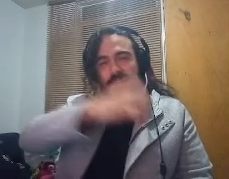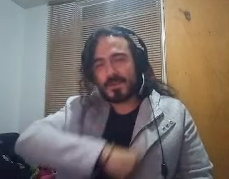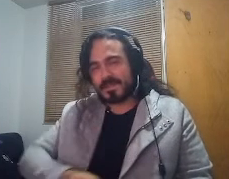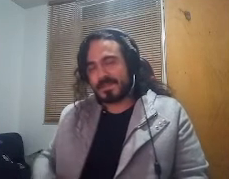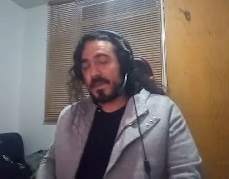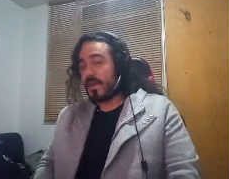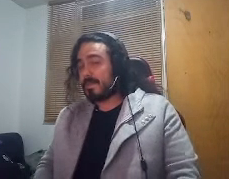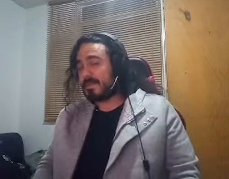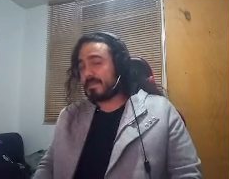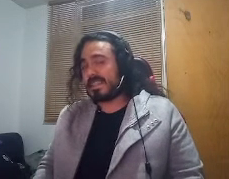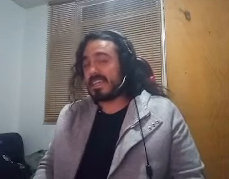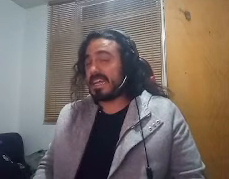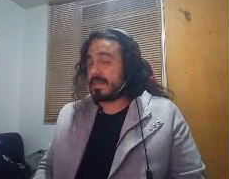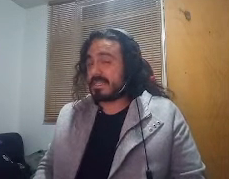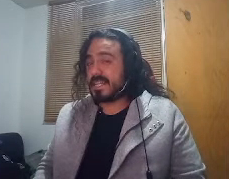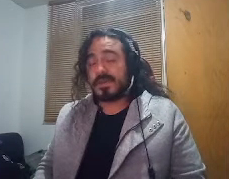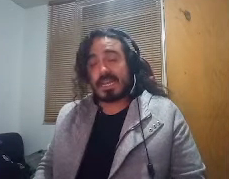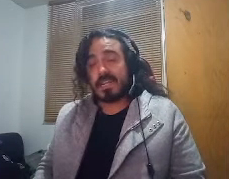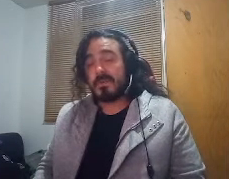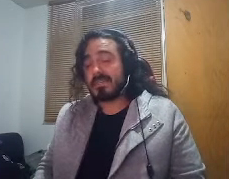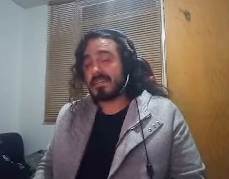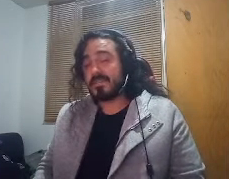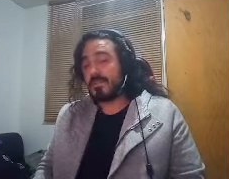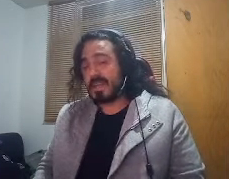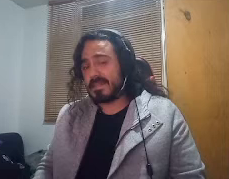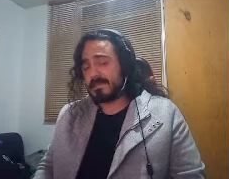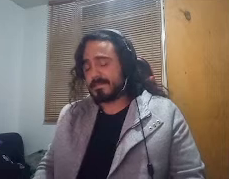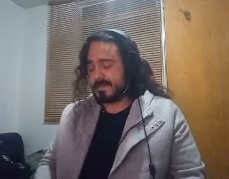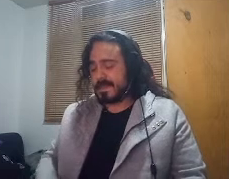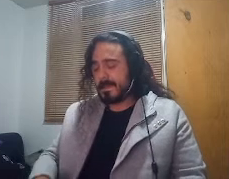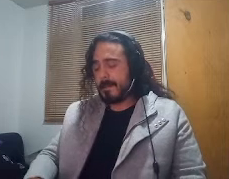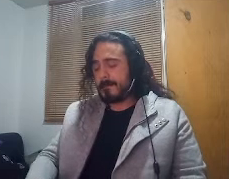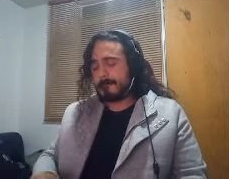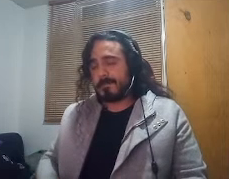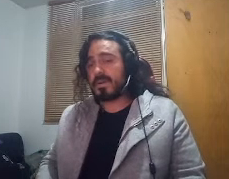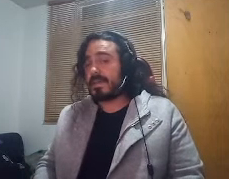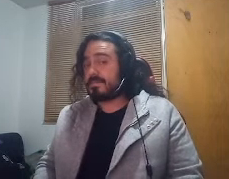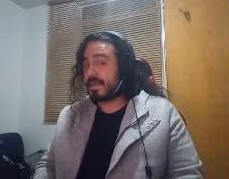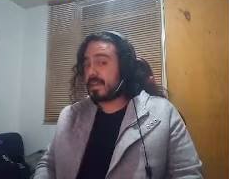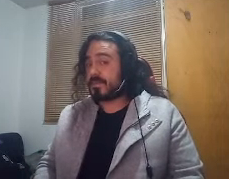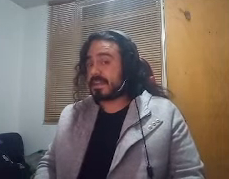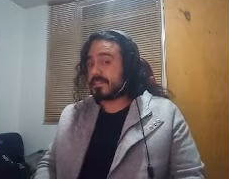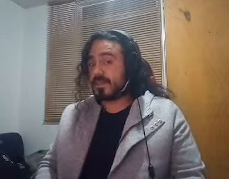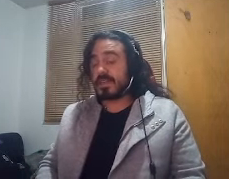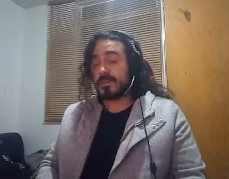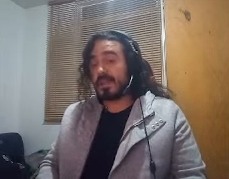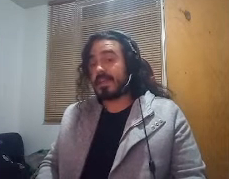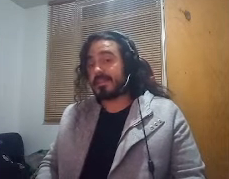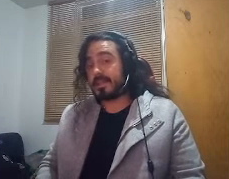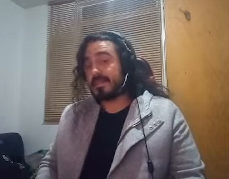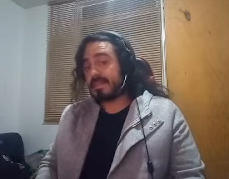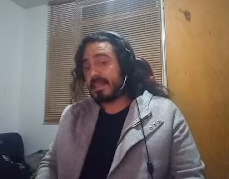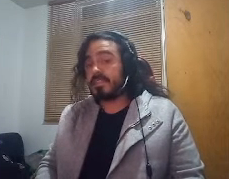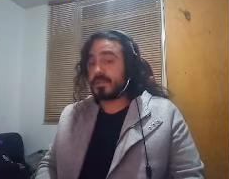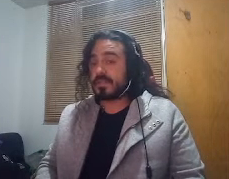hola a todos hoy vamos a aprender el abecedario en lengua de señas colombianas porque porque la comunidad sorda suele